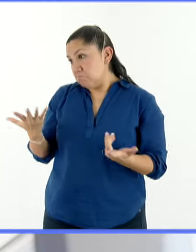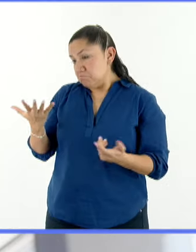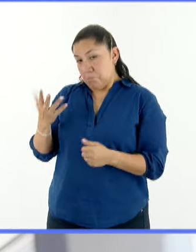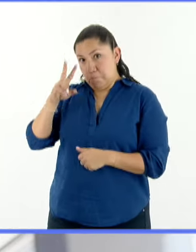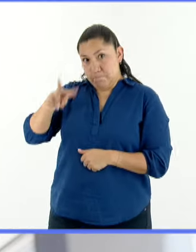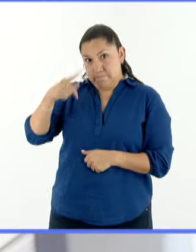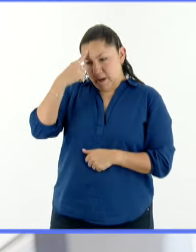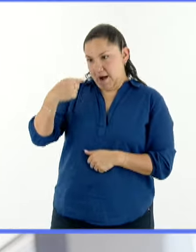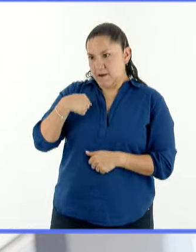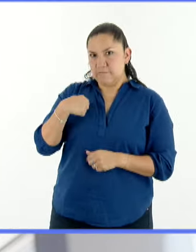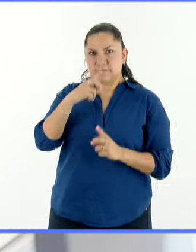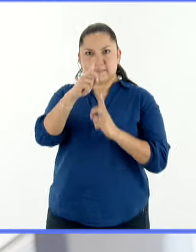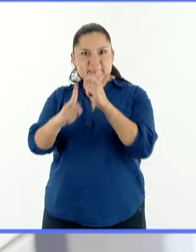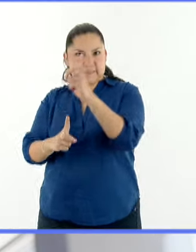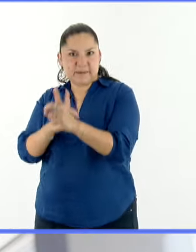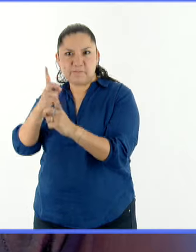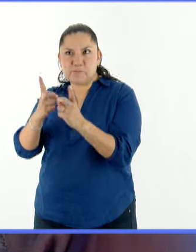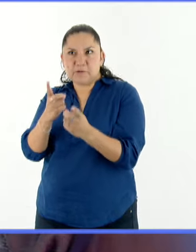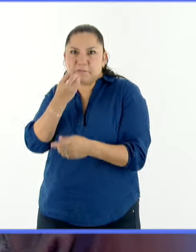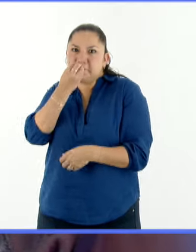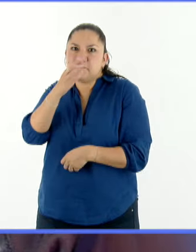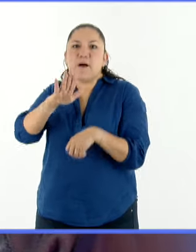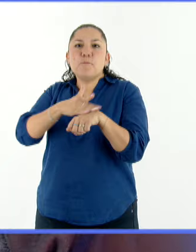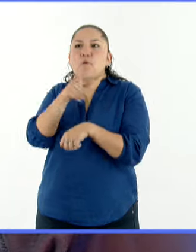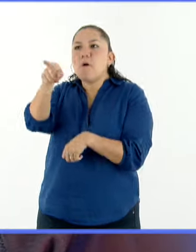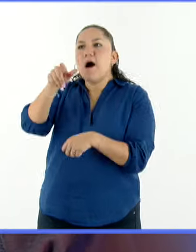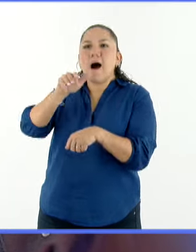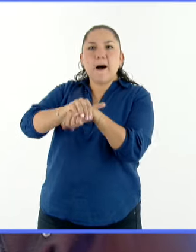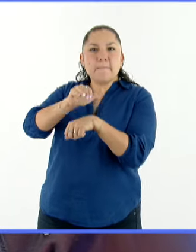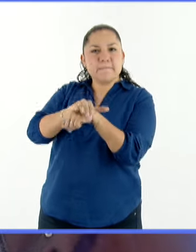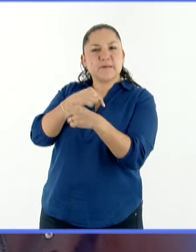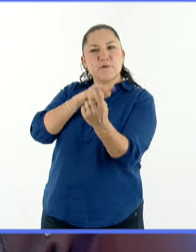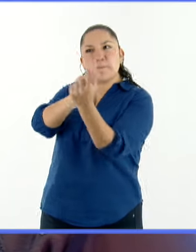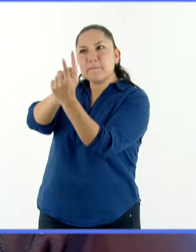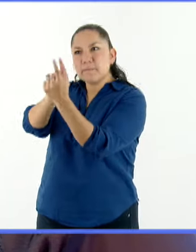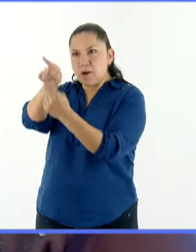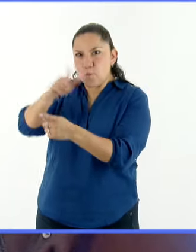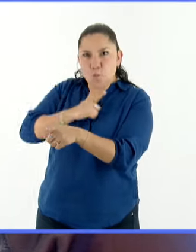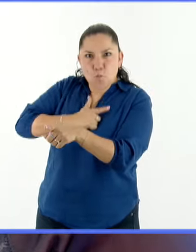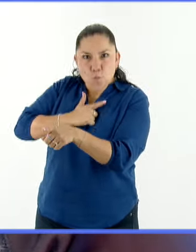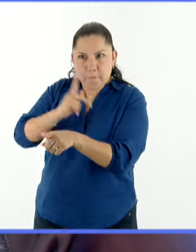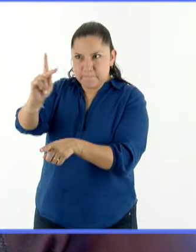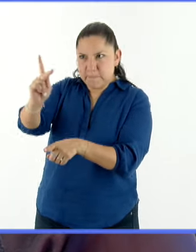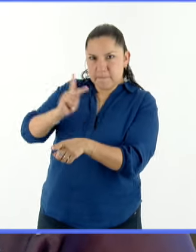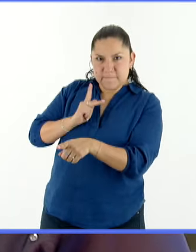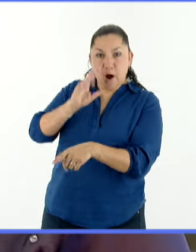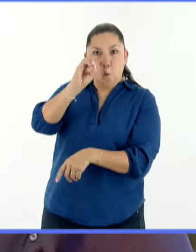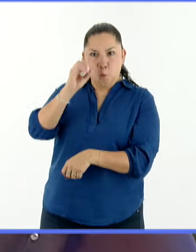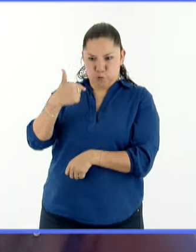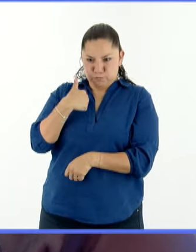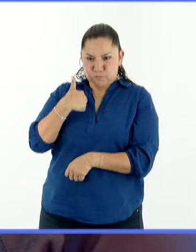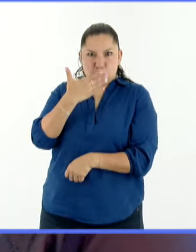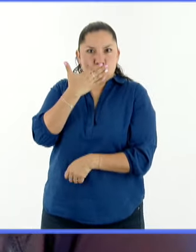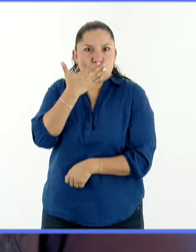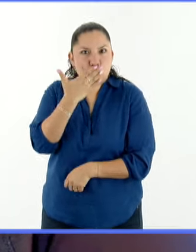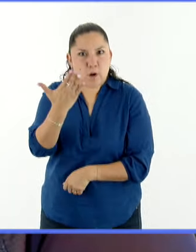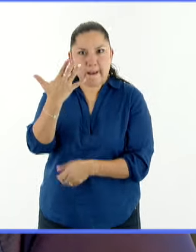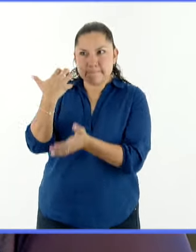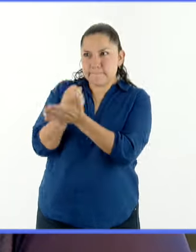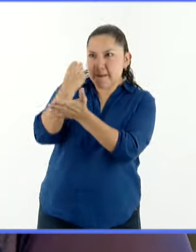gustos, con tu misma pasión obviamente, porque también el hecho de que festejen tus logros contigo, pues también